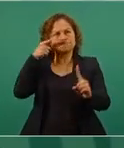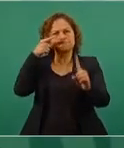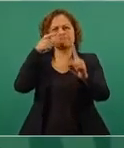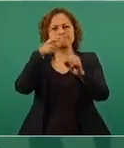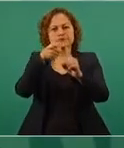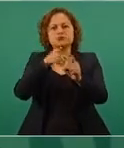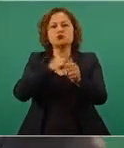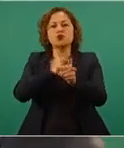¡Gracias! ¡Gracias!